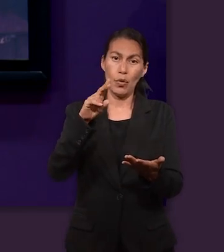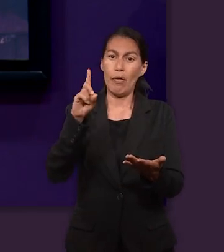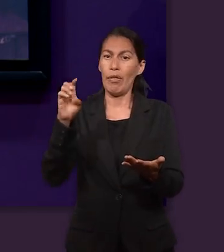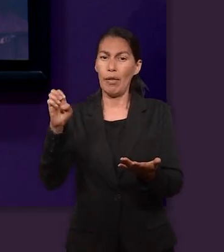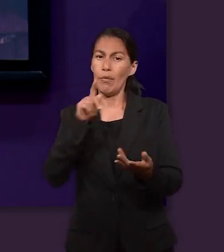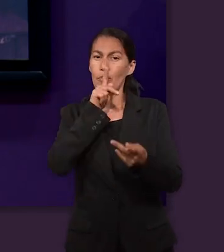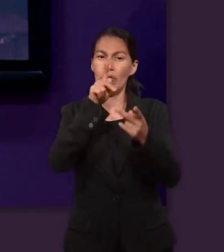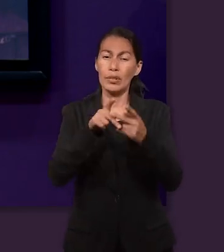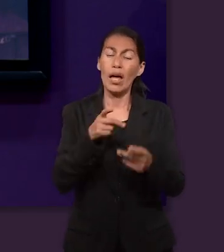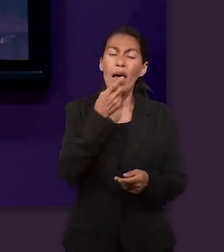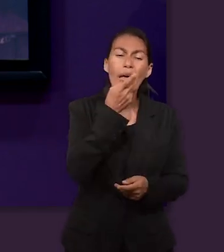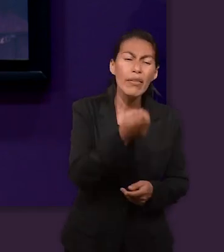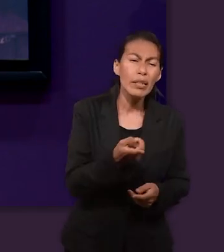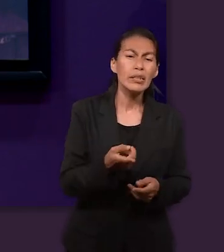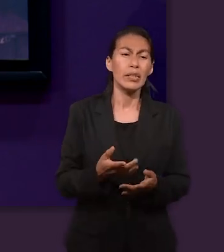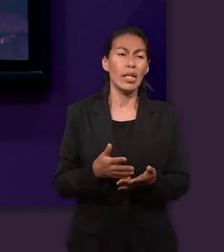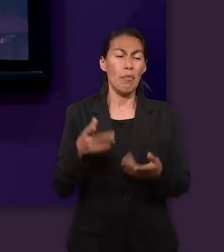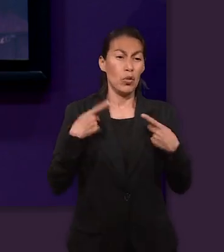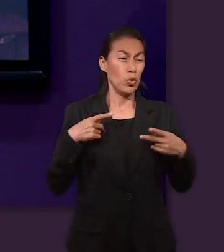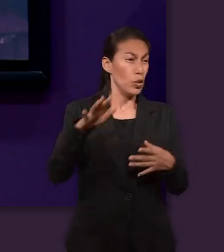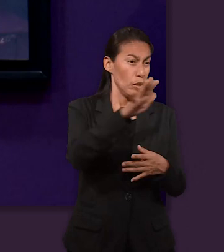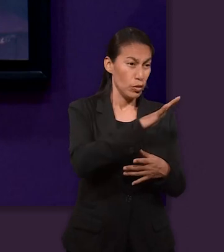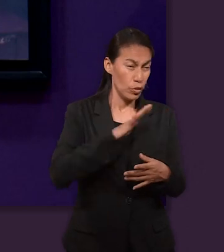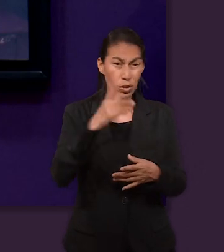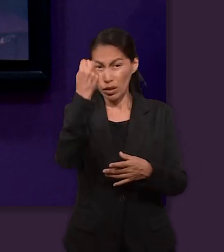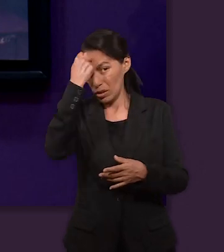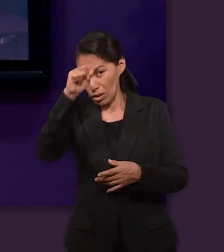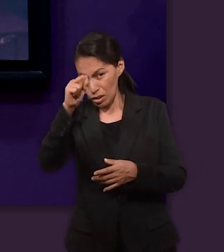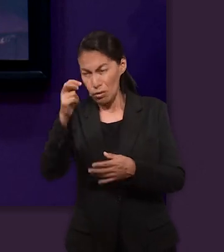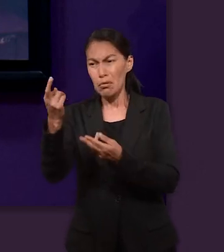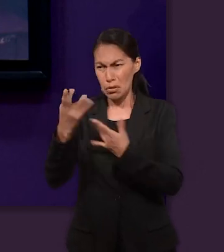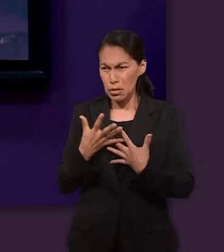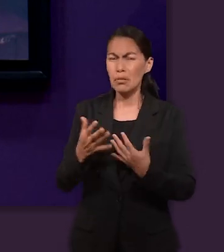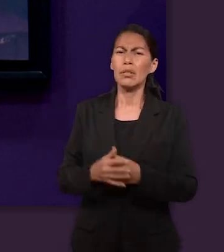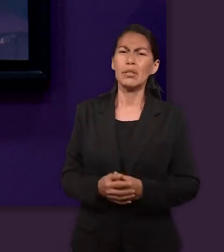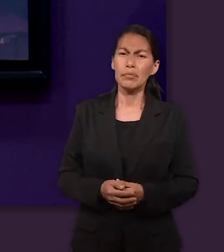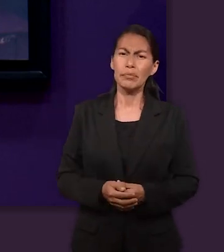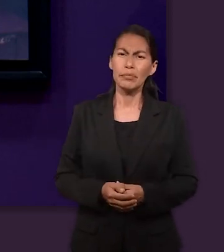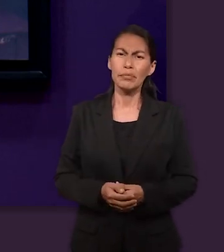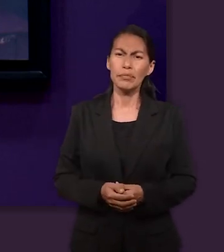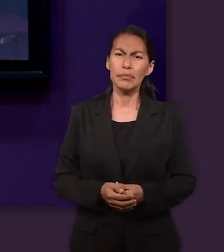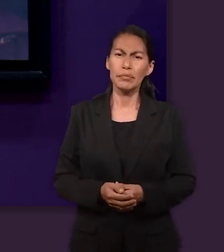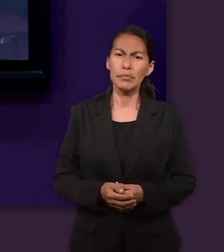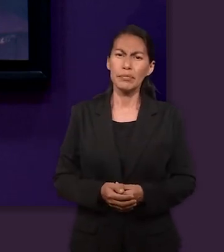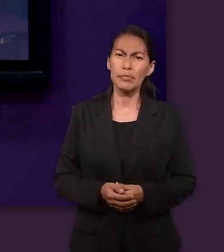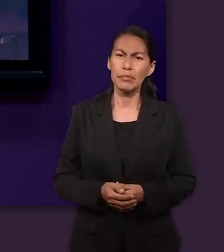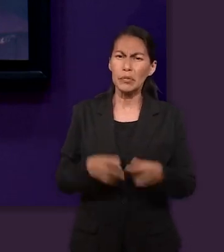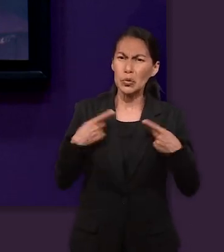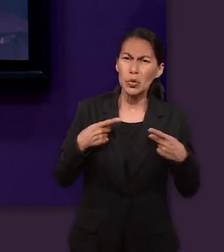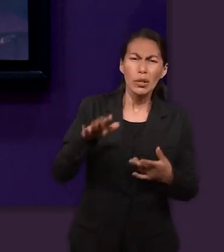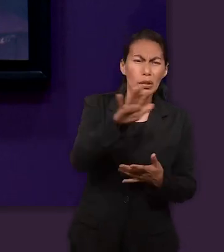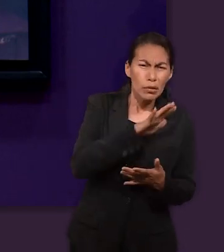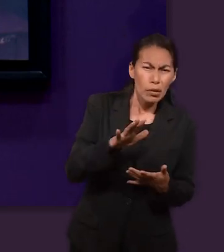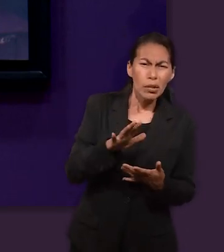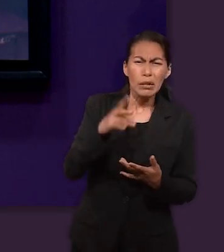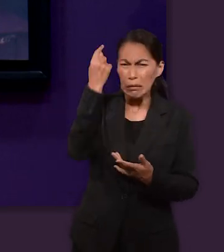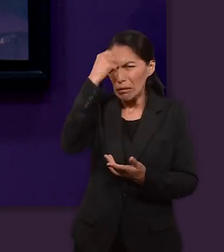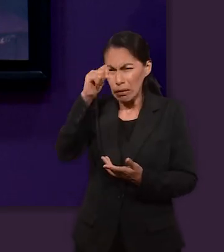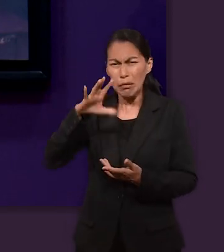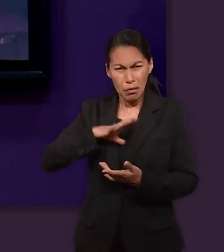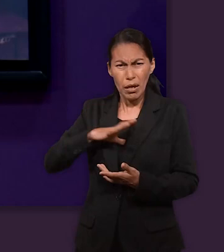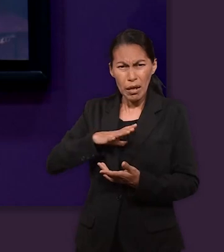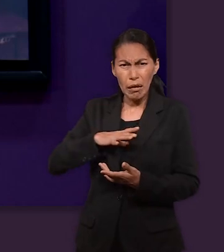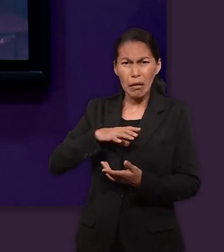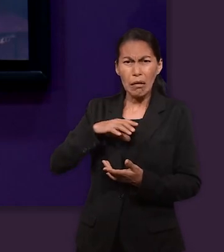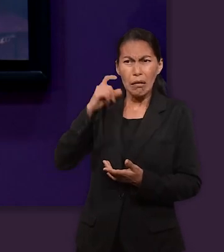recorremos la parábola de los talentos, todos hemos recibido al menos un talento. Sí. Entonces dice, bueno, todas las personas que tienen un